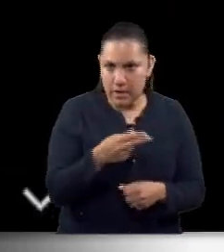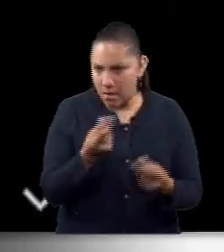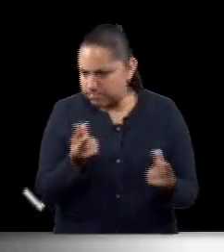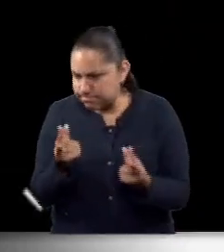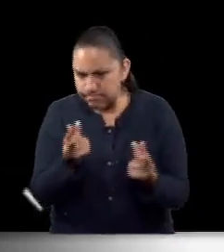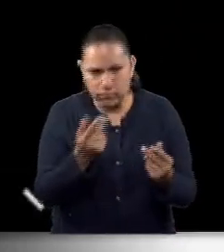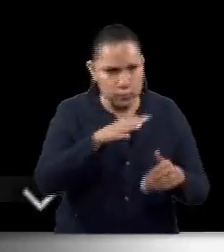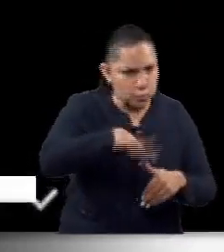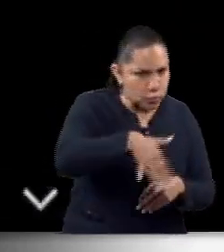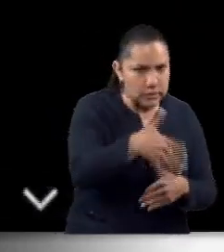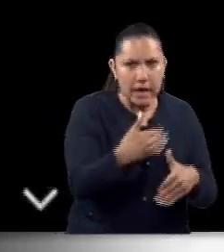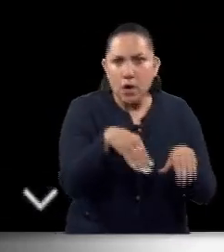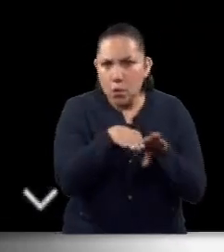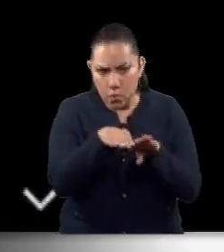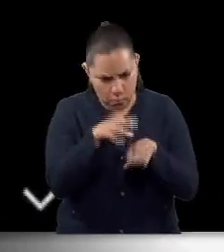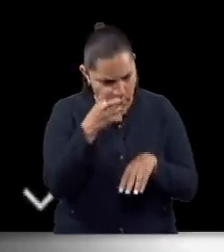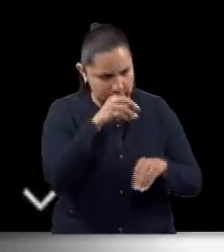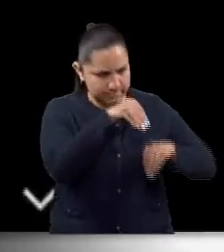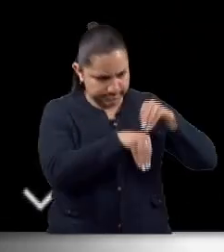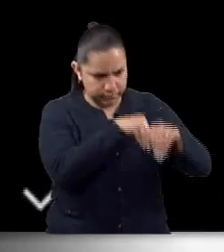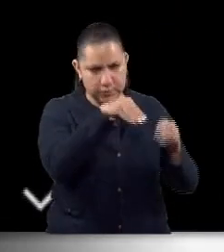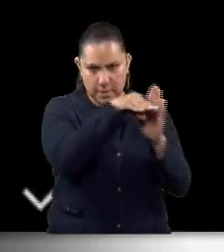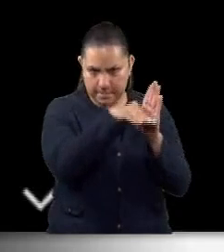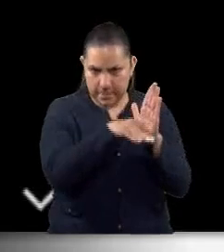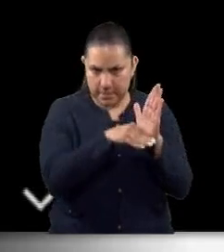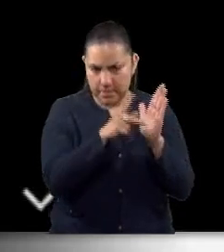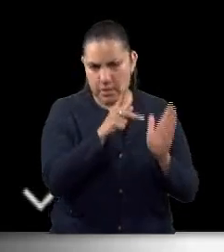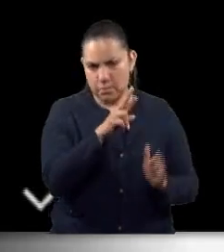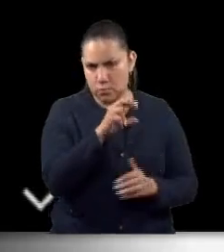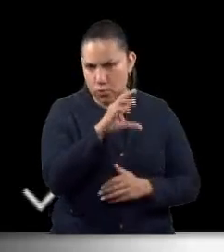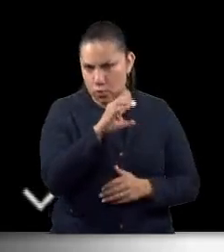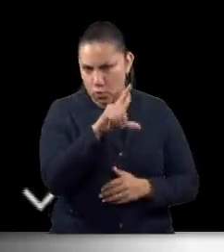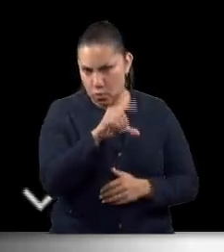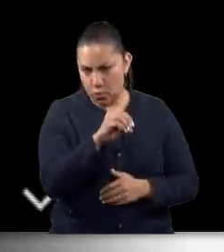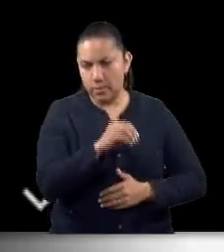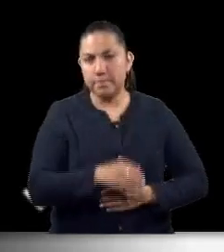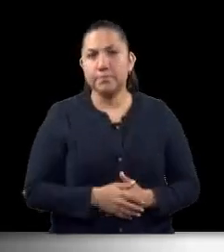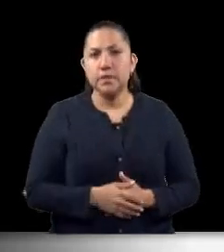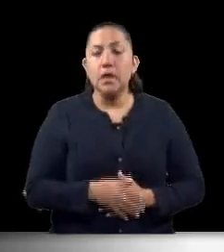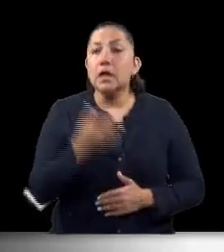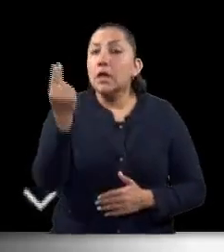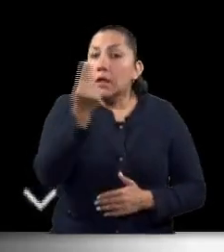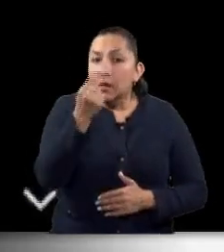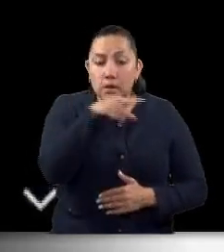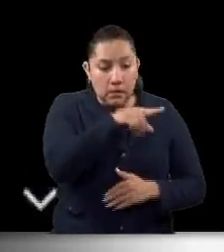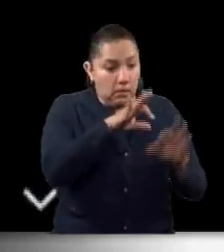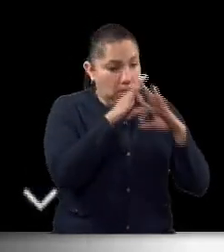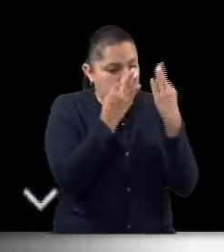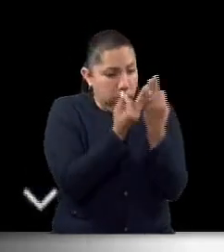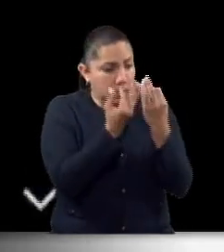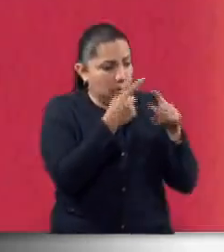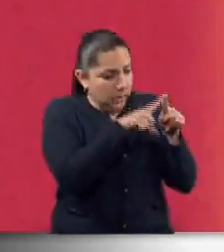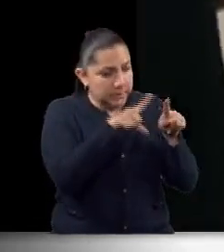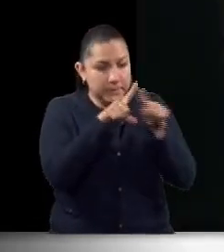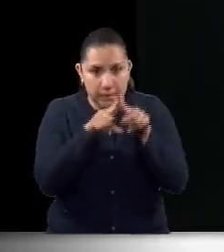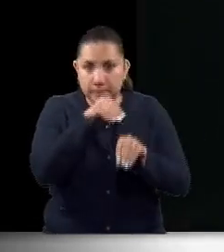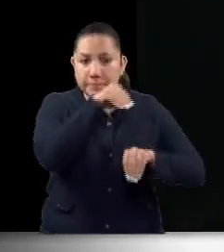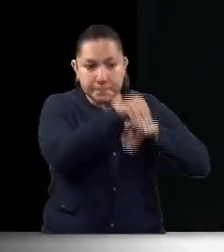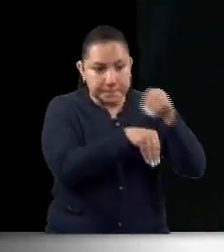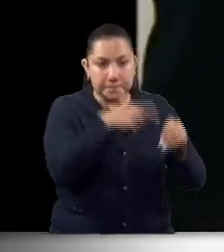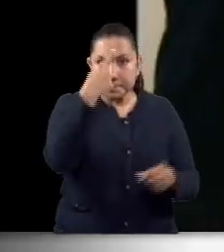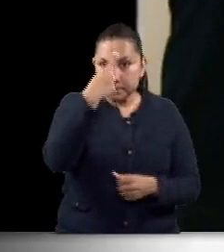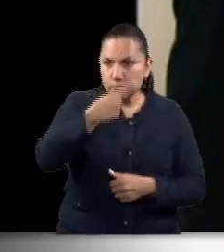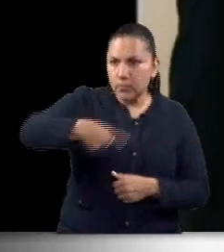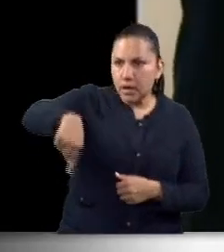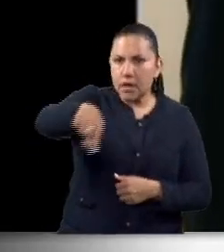el Estado y de las instituciones poder tener estas alternativas y poder seguir fortaleciendo las políticas públicas de atención a mujeres